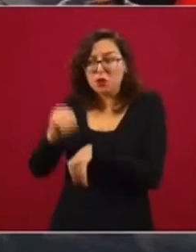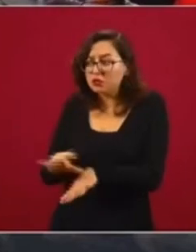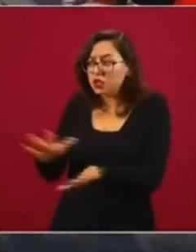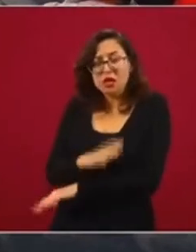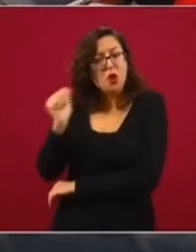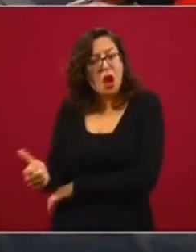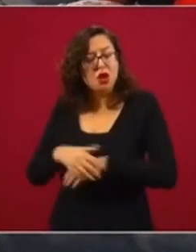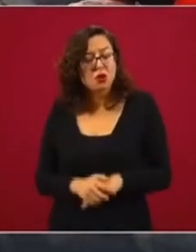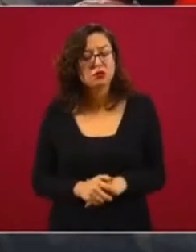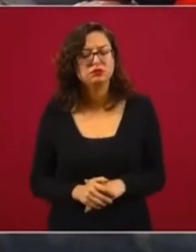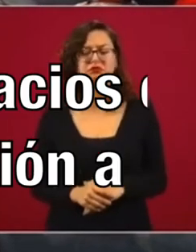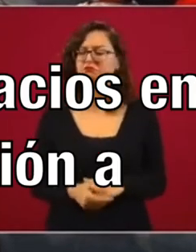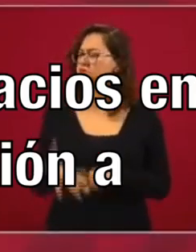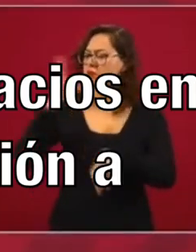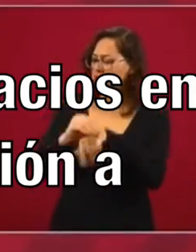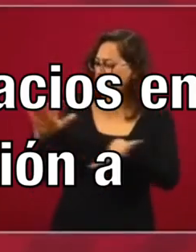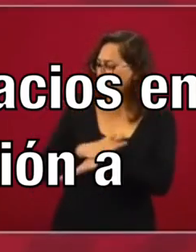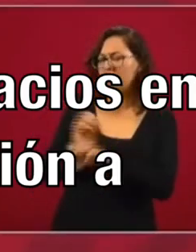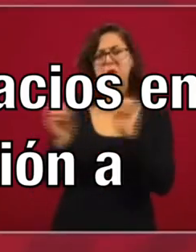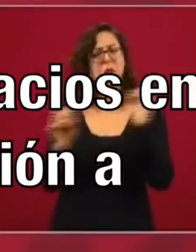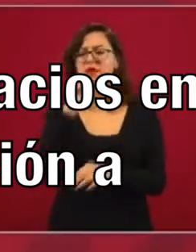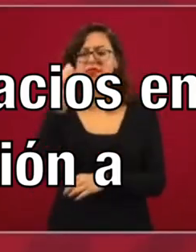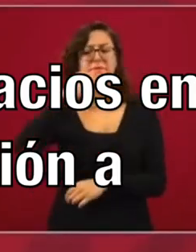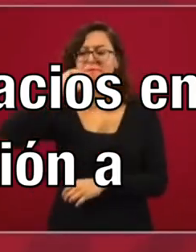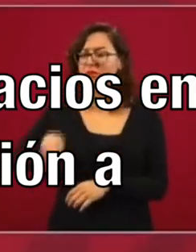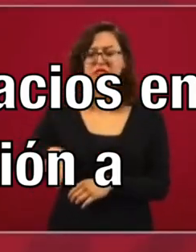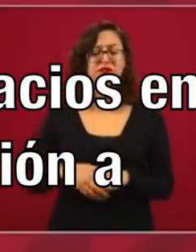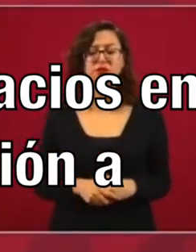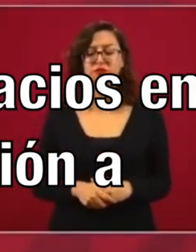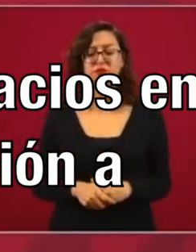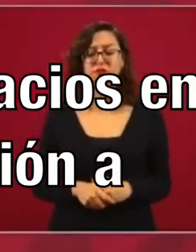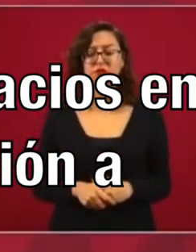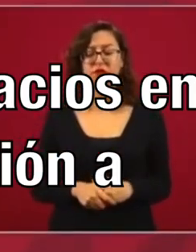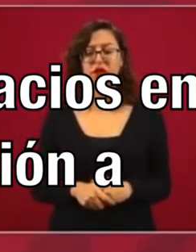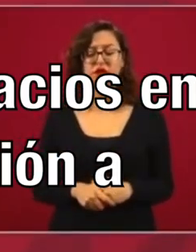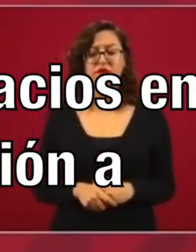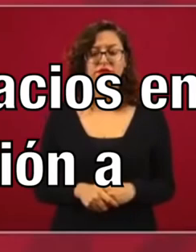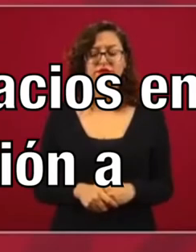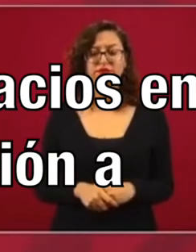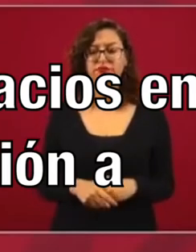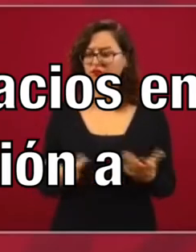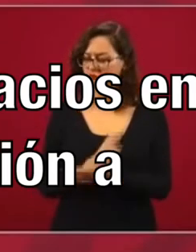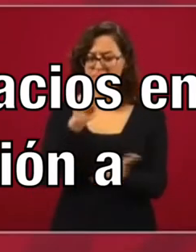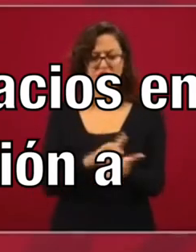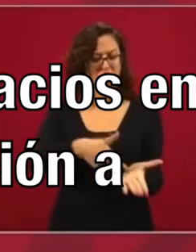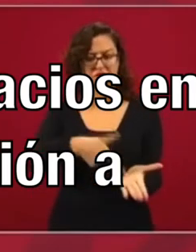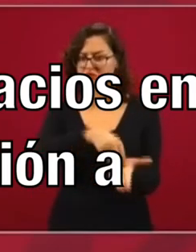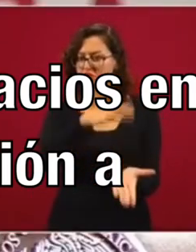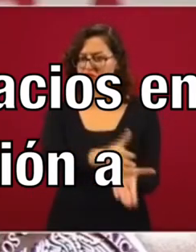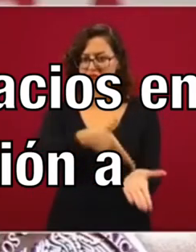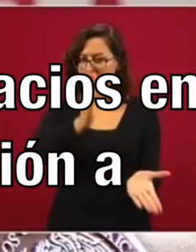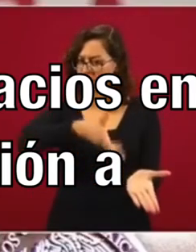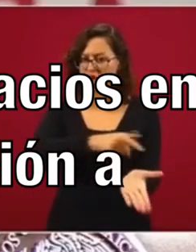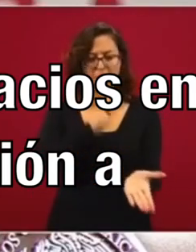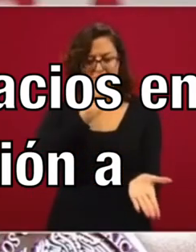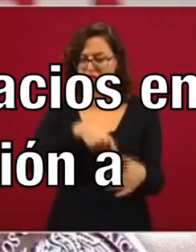No, no cambian las concesiones, es lo mismo, se respeta el Estado de Derecho, lo que